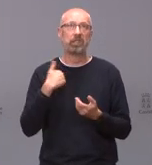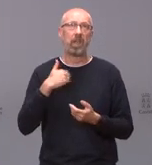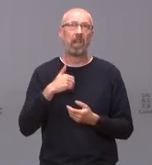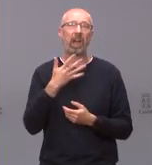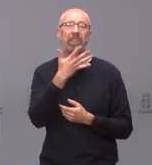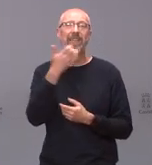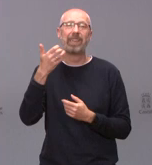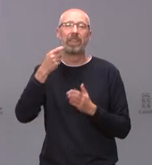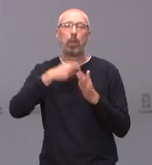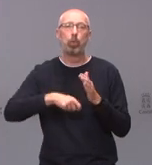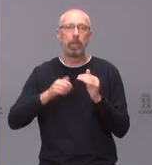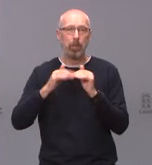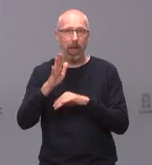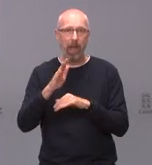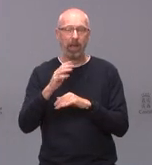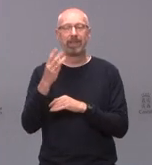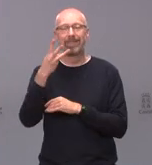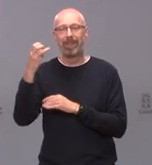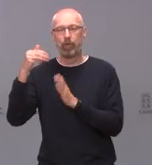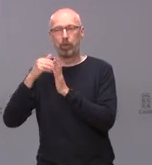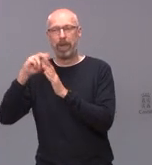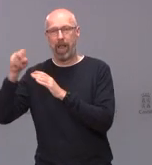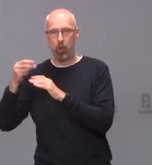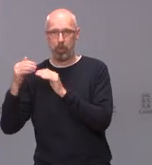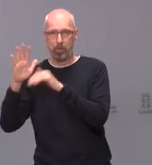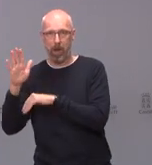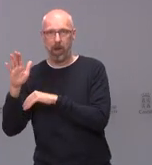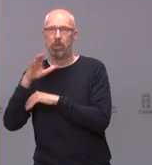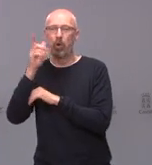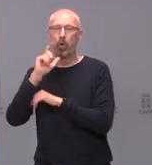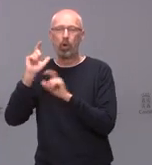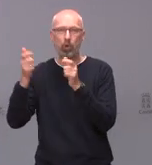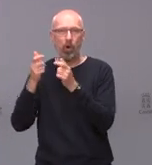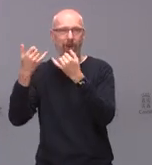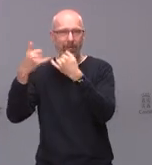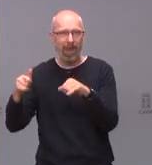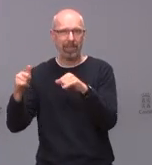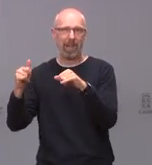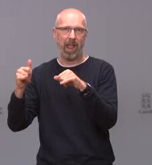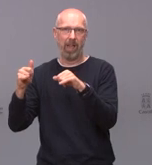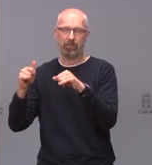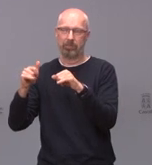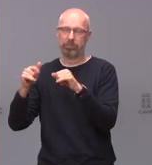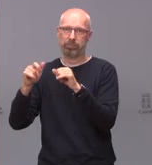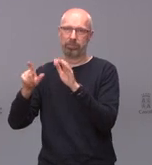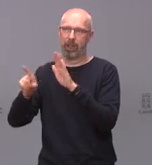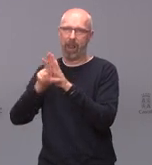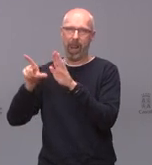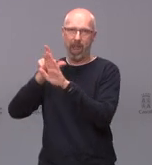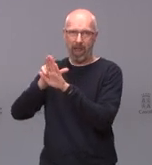multas y sanciones por más de 300.000 euros por reuniones y fiestas ilegales es decir que